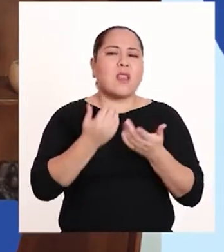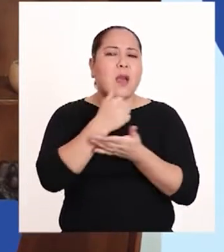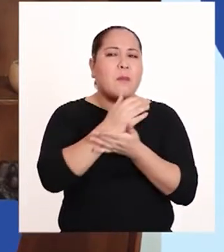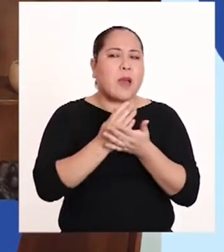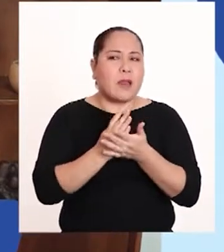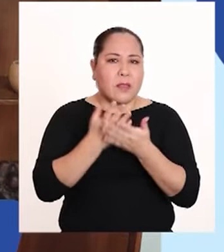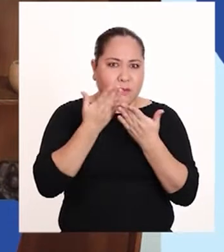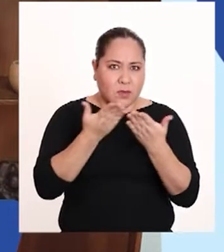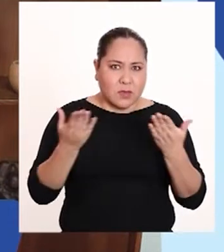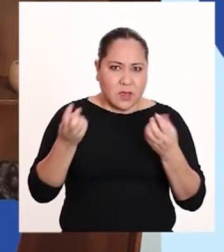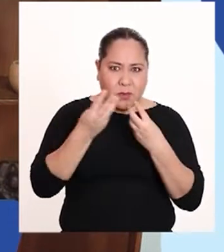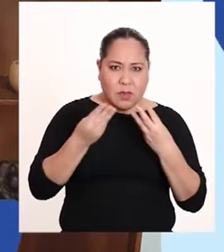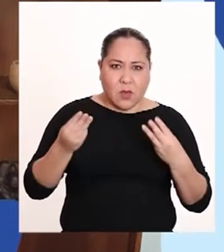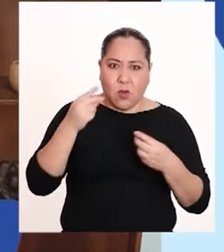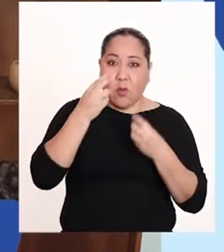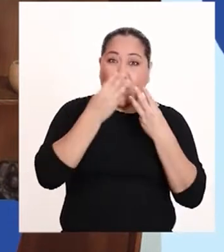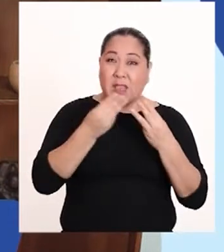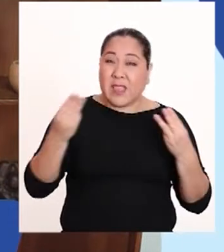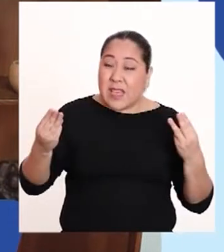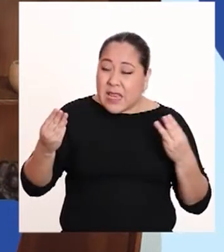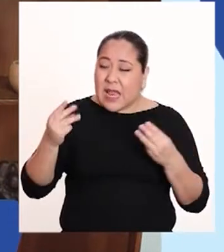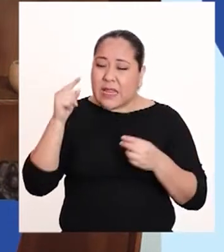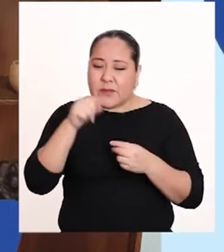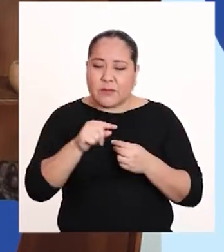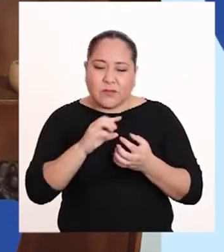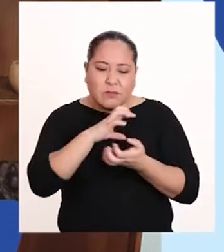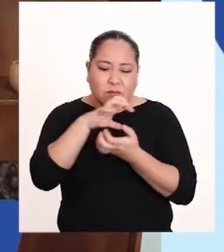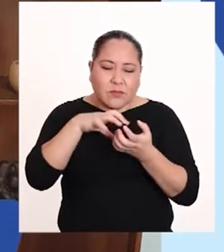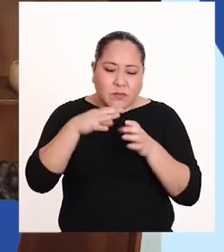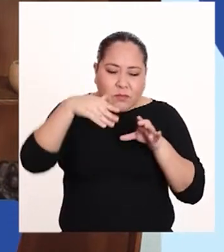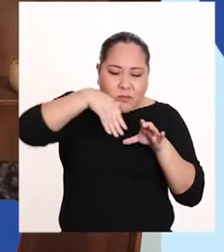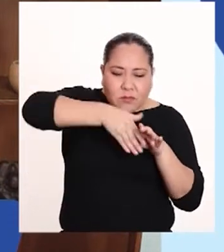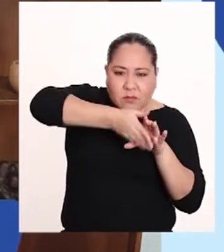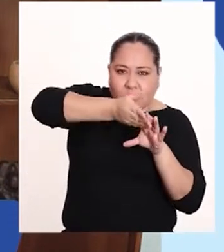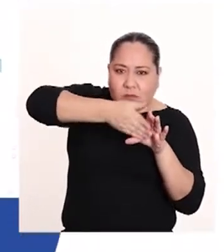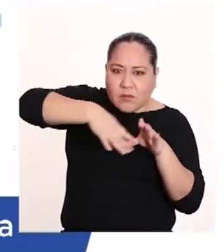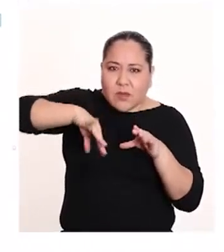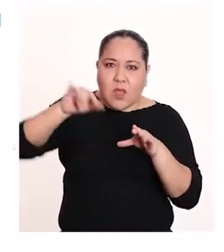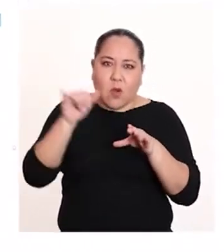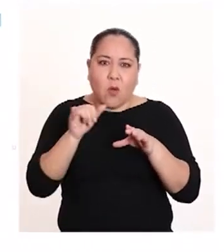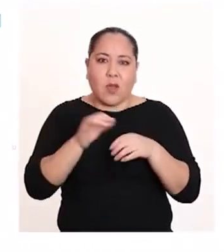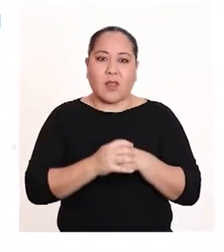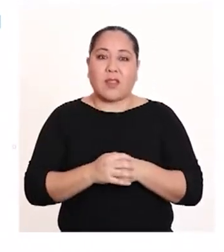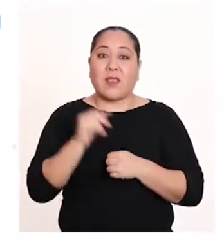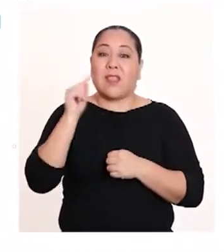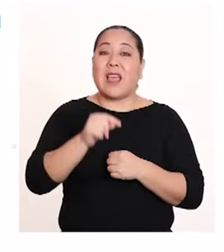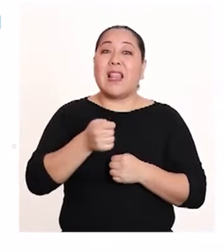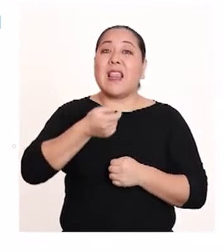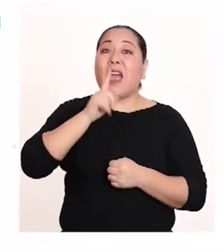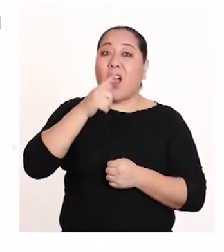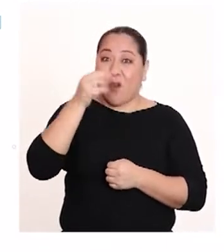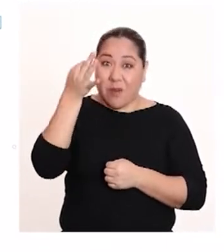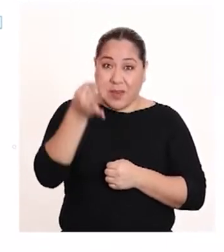físico de la materia un material adopta la forma del recipiente que lo contiene? En el estado líquido, ¿verdad?